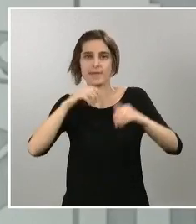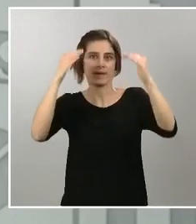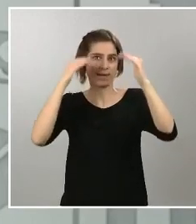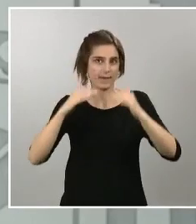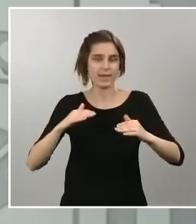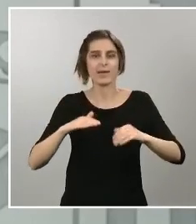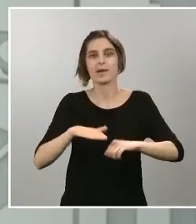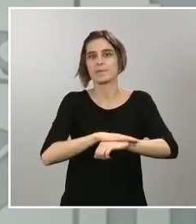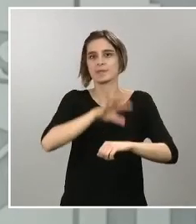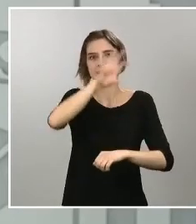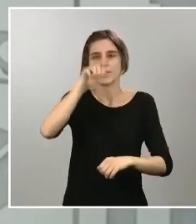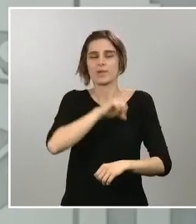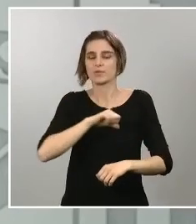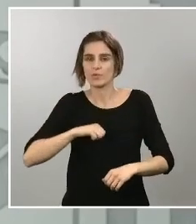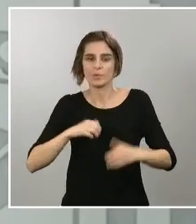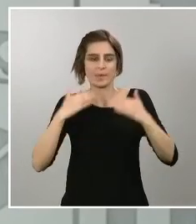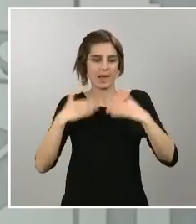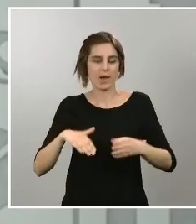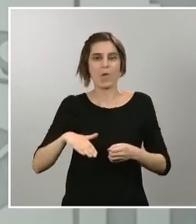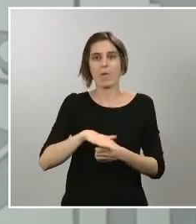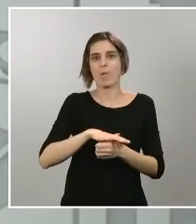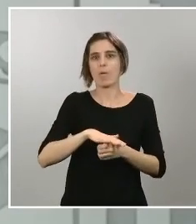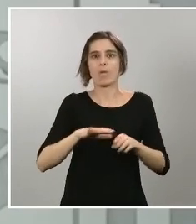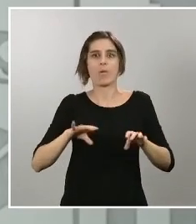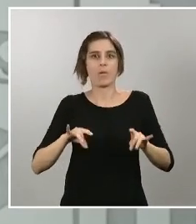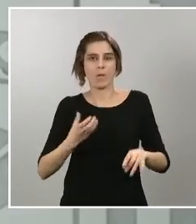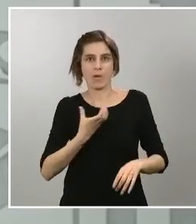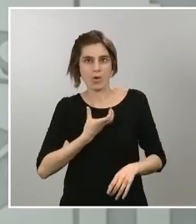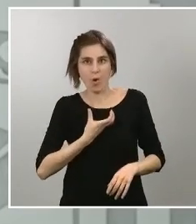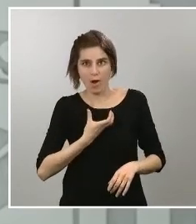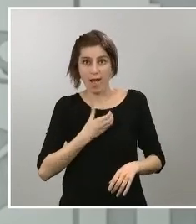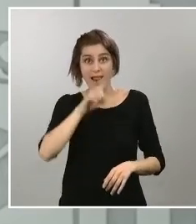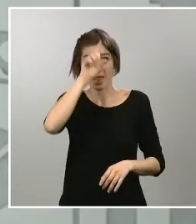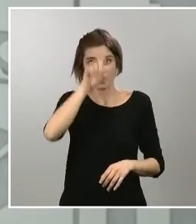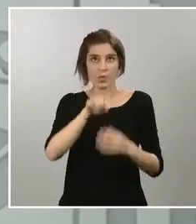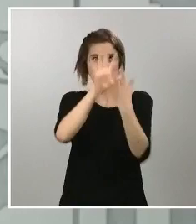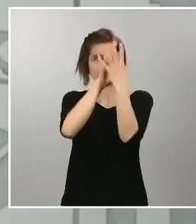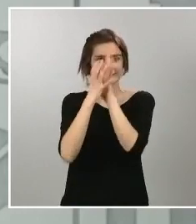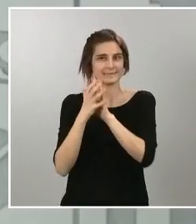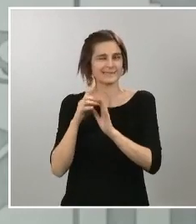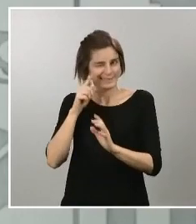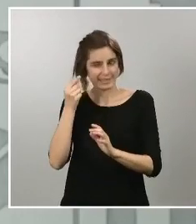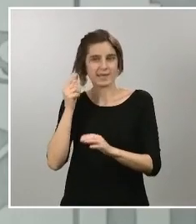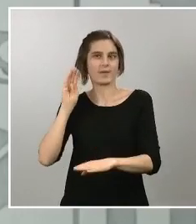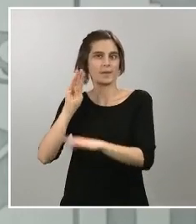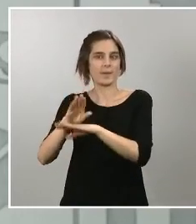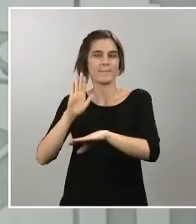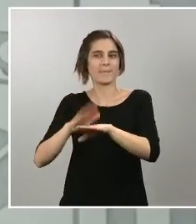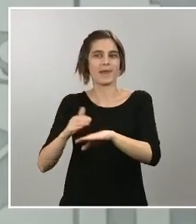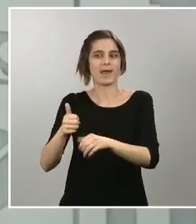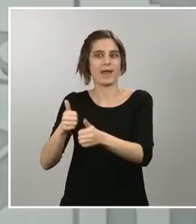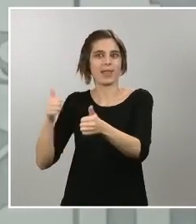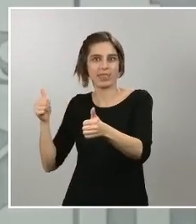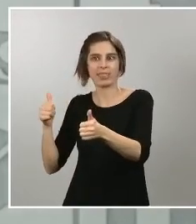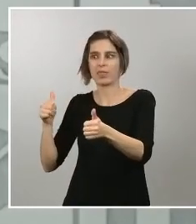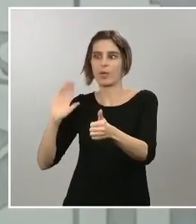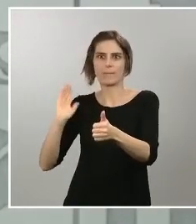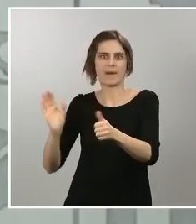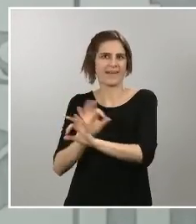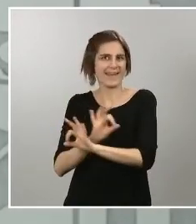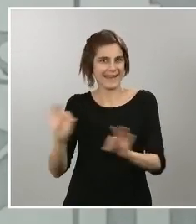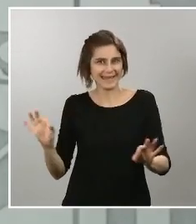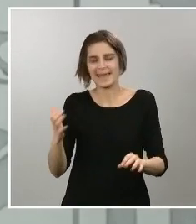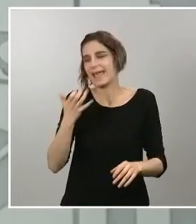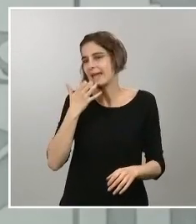atrás, para que nadie se quede en la cuneta. Para ello, el dinero sobre las becas comedor o el incremento de 300 millones